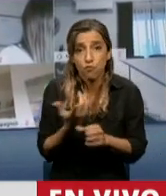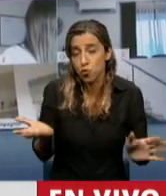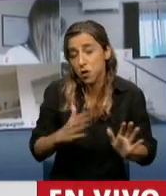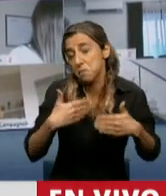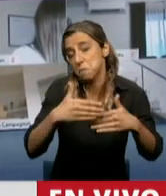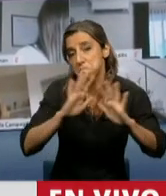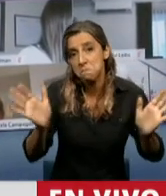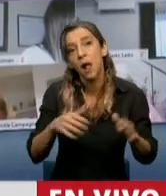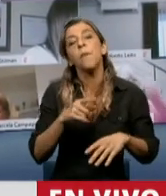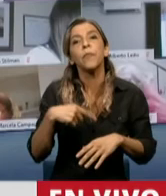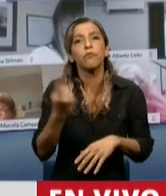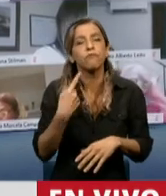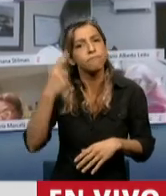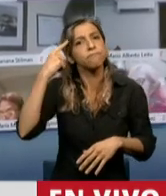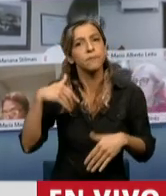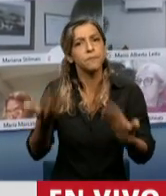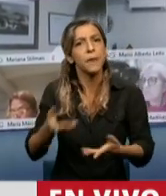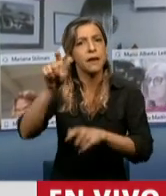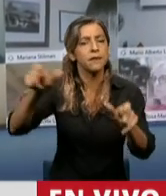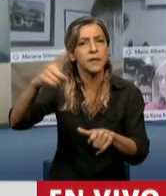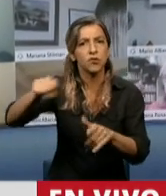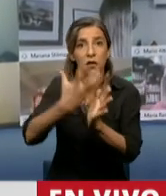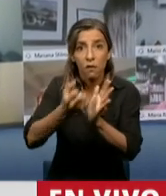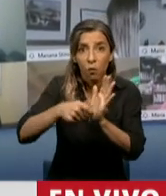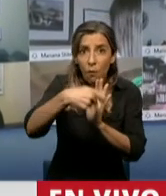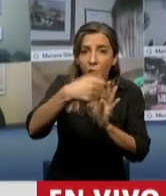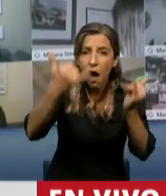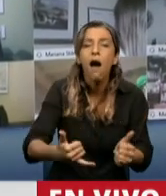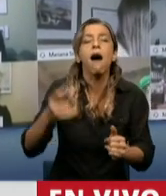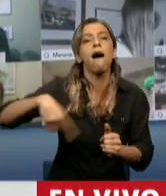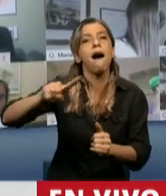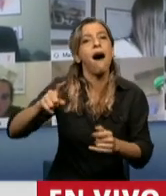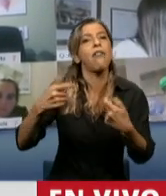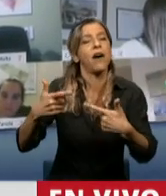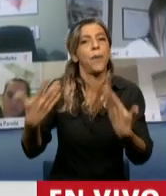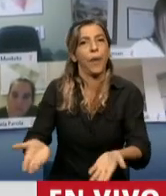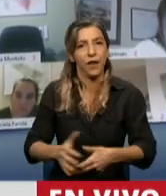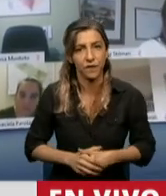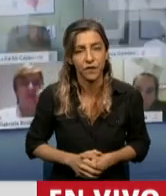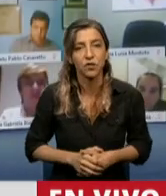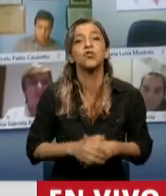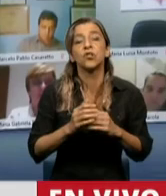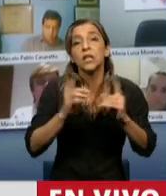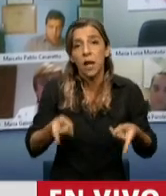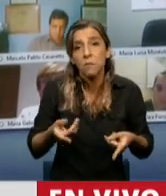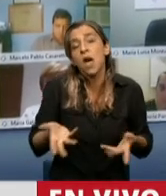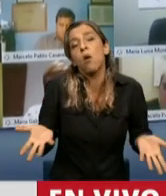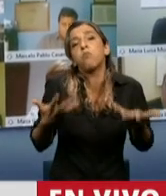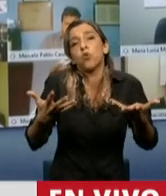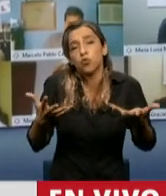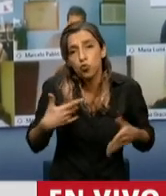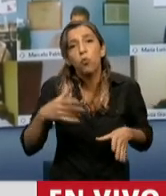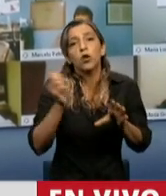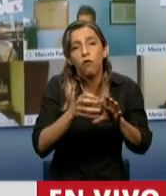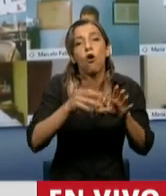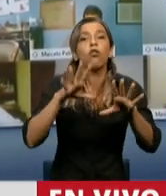que aporta y sí sostener un sistema solidario y básico de pensión básica universal para los que quedan afuera del sistema que